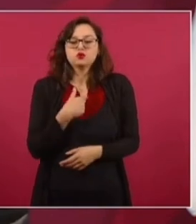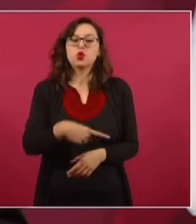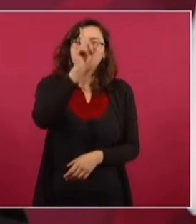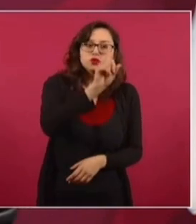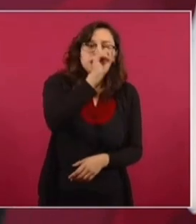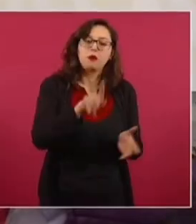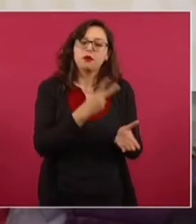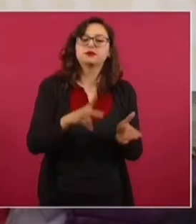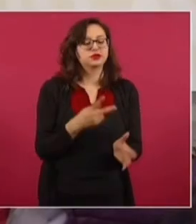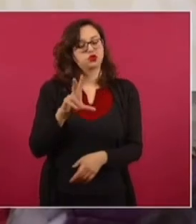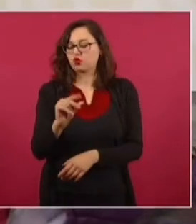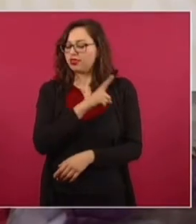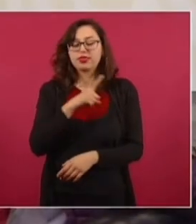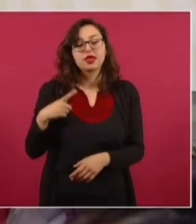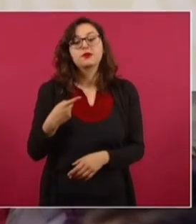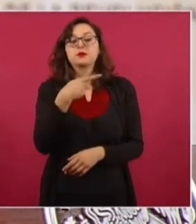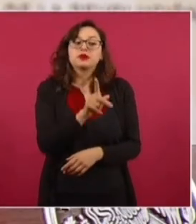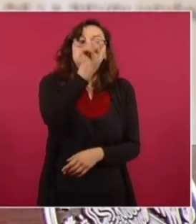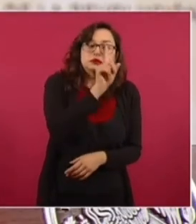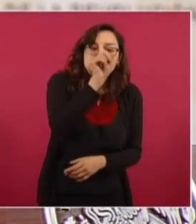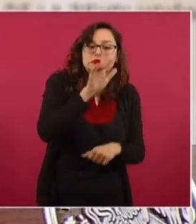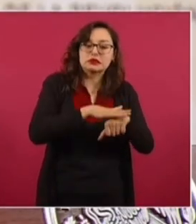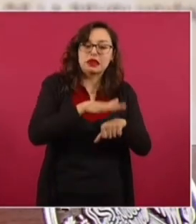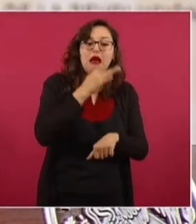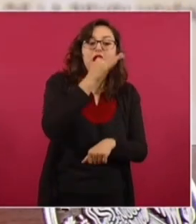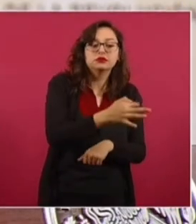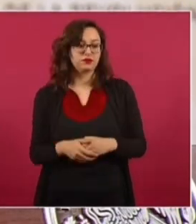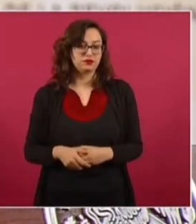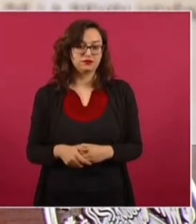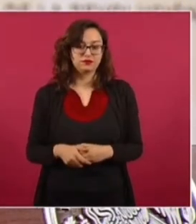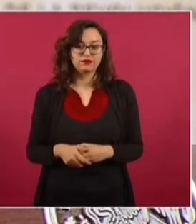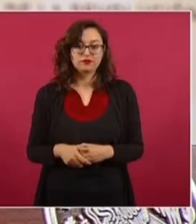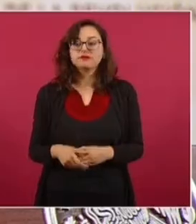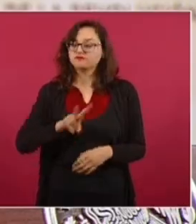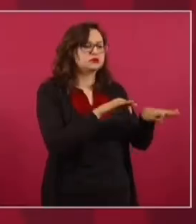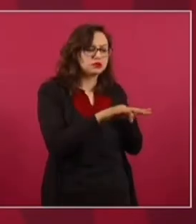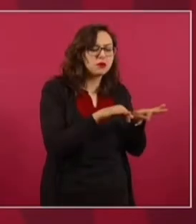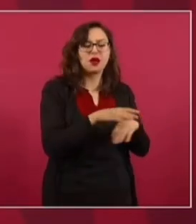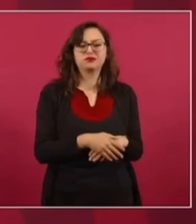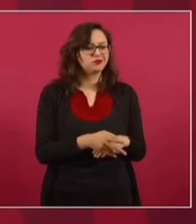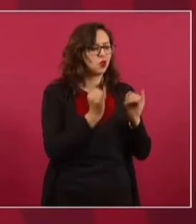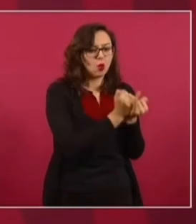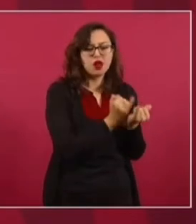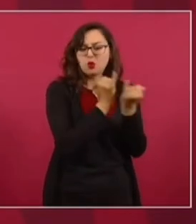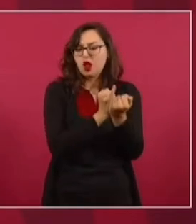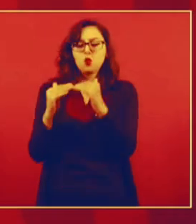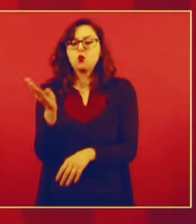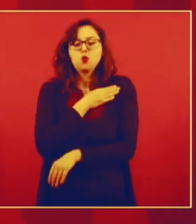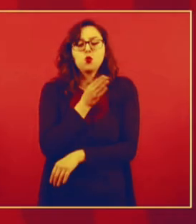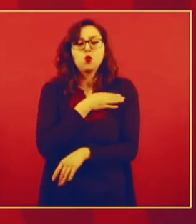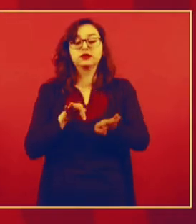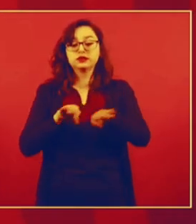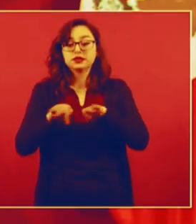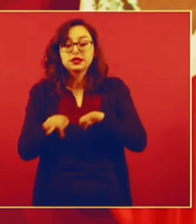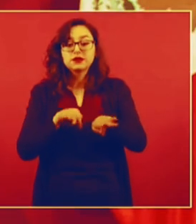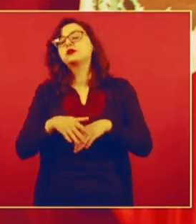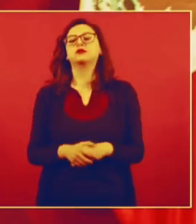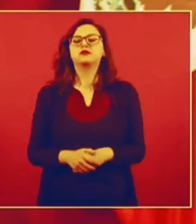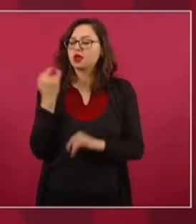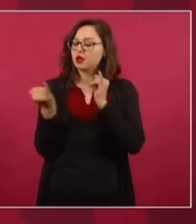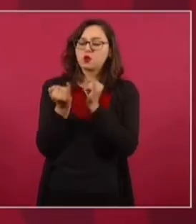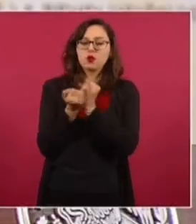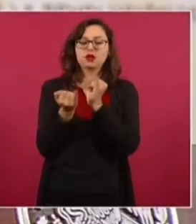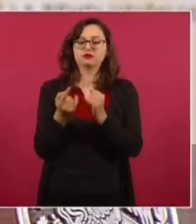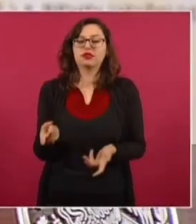consejos, pero la política es un oficio, es un noble oficio. Y no se debe de menospreciar, no cualquiera es